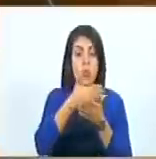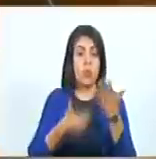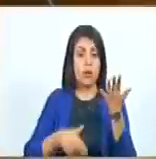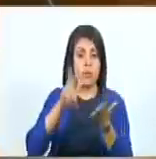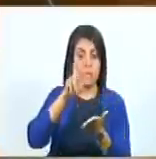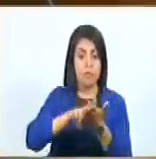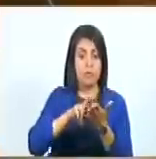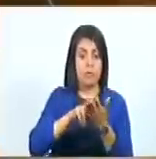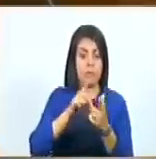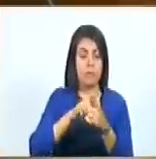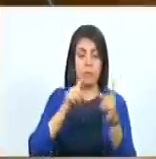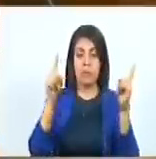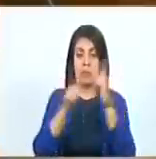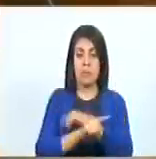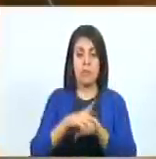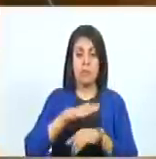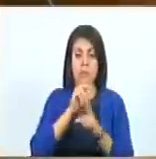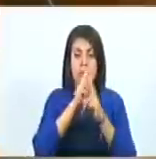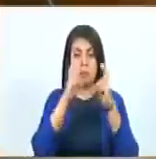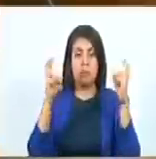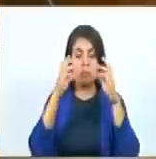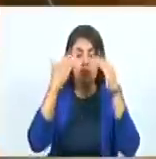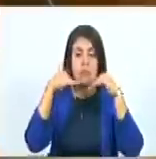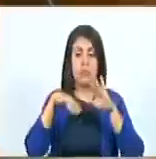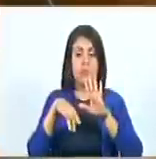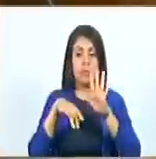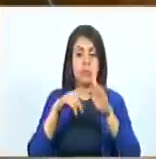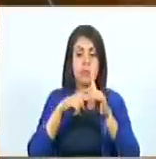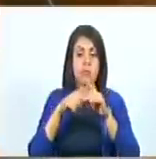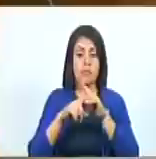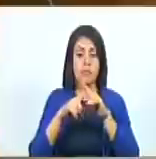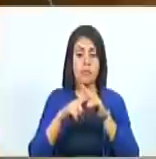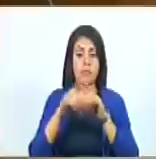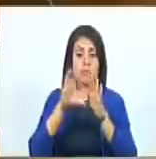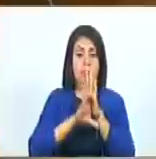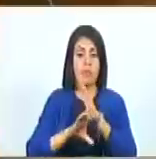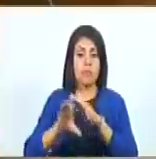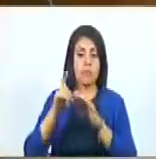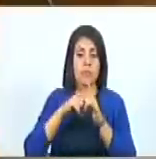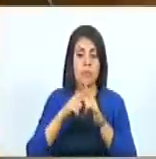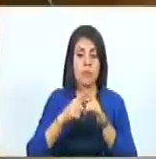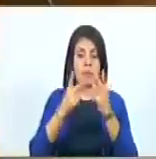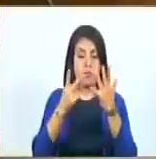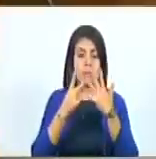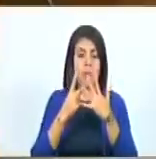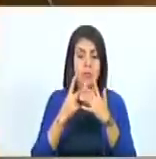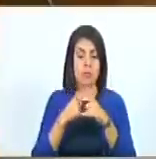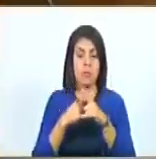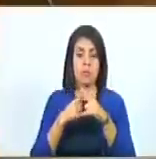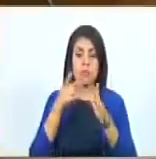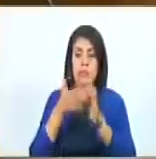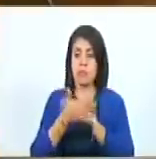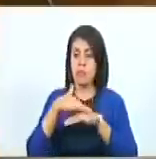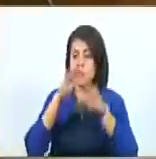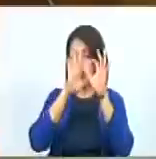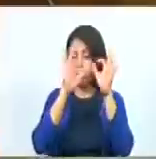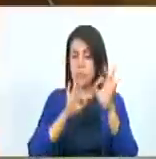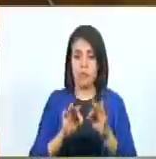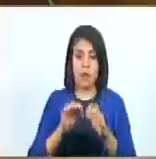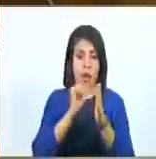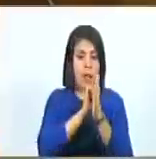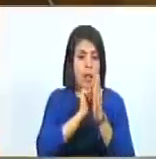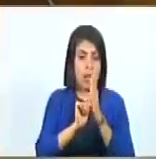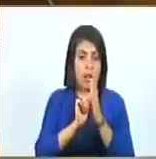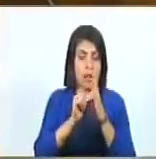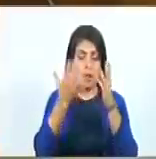aprobar con modificación el título quinto que pasa a ser el capítulo sexto, quedando redactado de la siguiente manera.